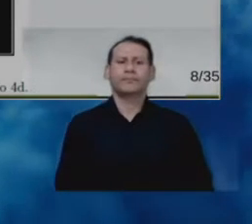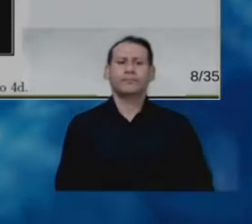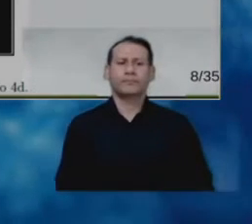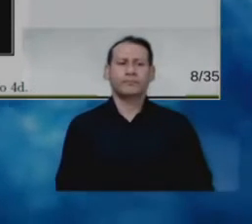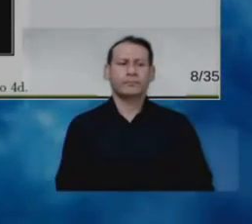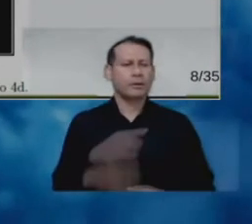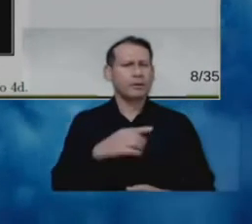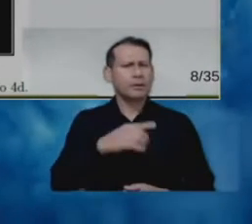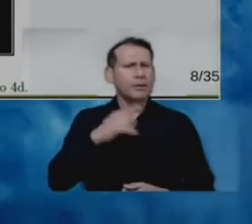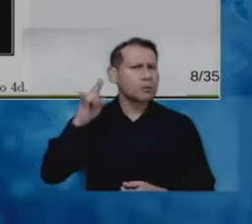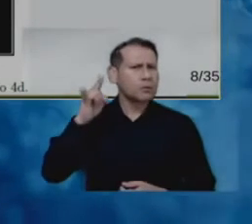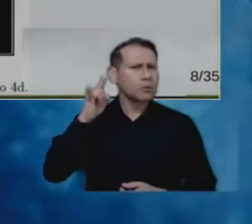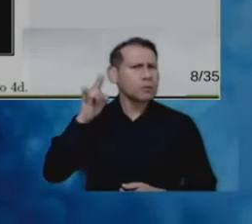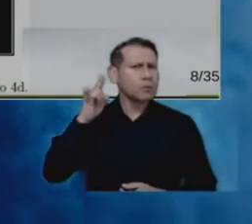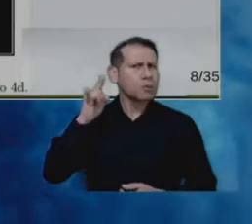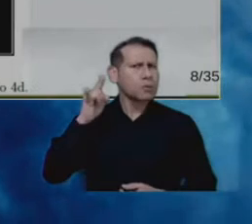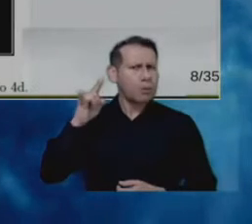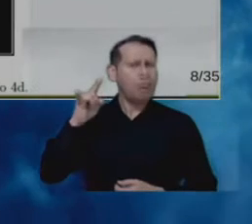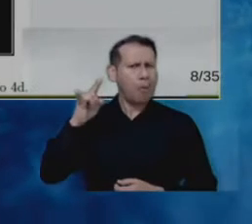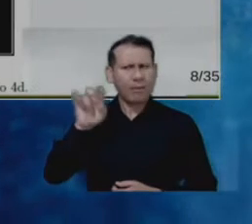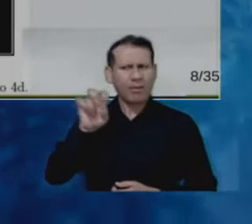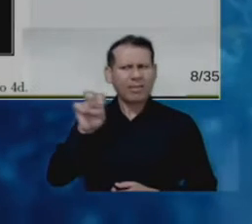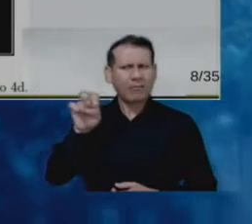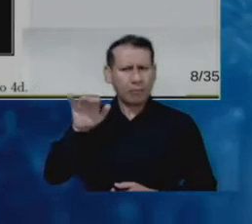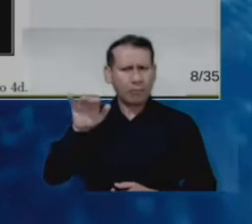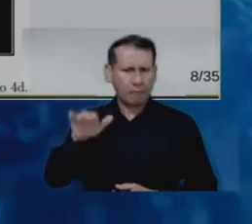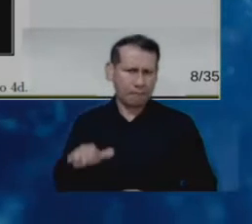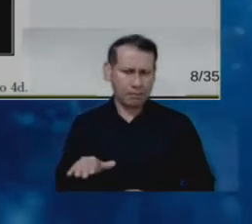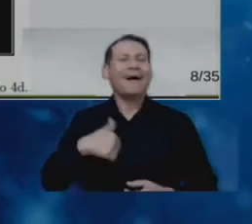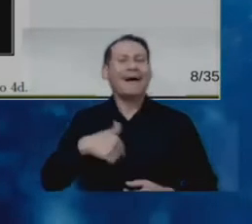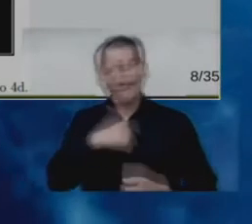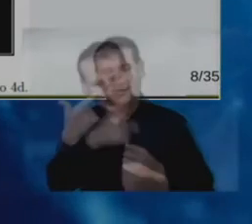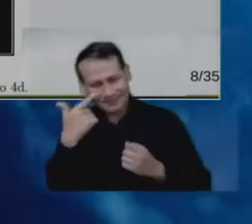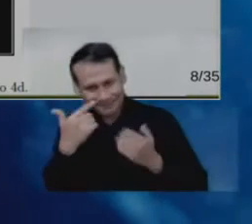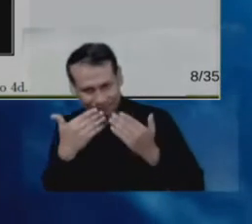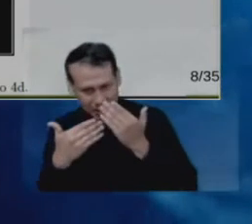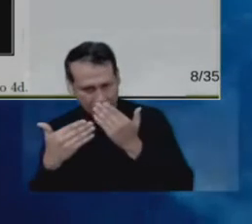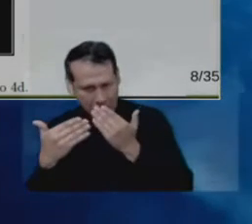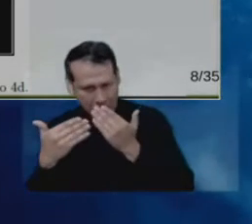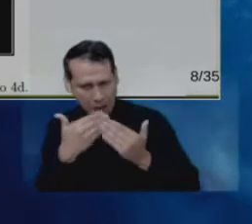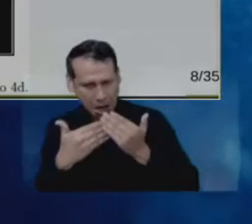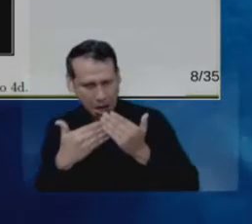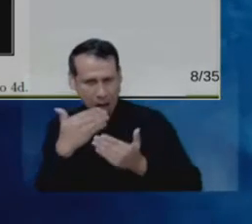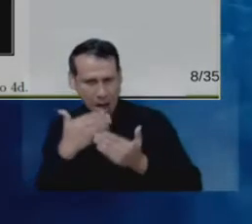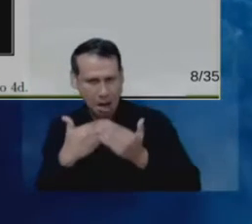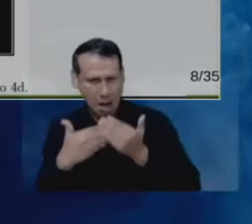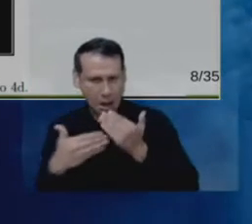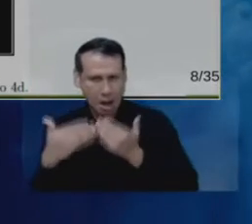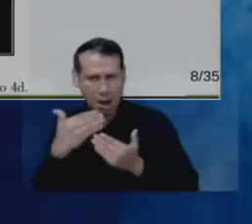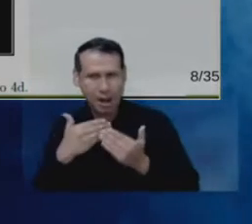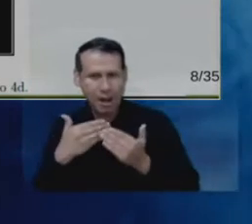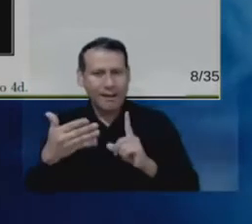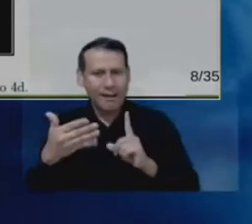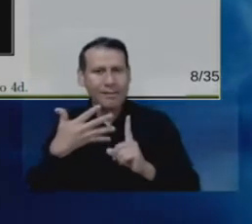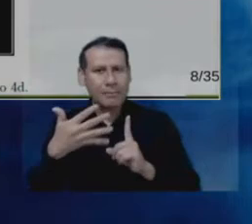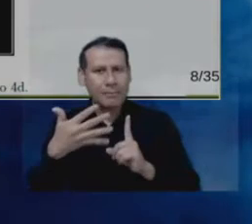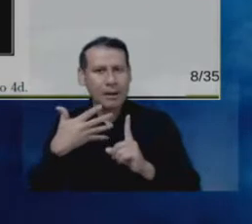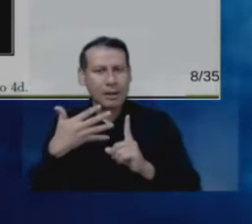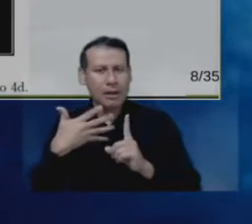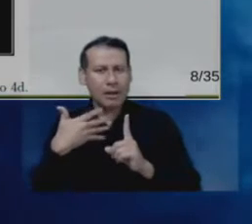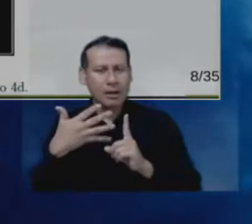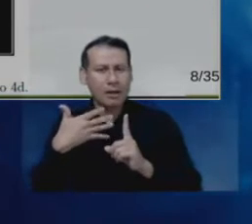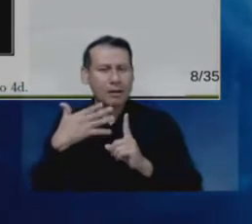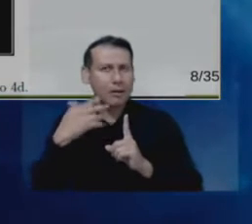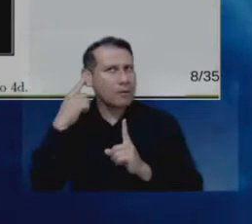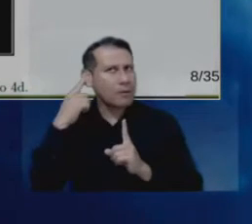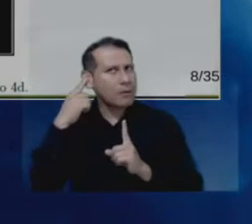también cuando nosotros pasamos a hacer el análisis térmico, es decir, analizar la dinámica de cómo este calor